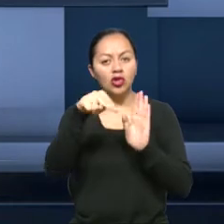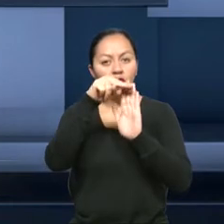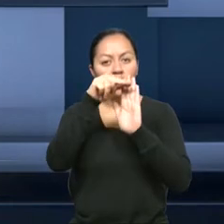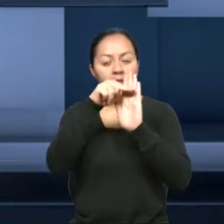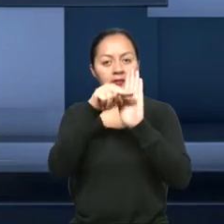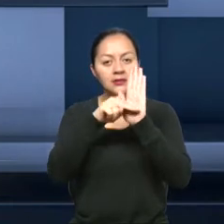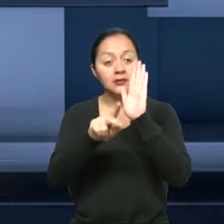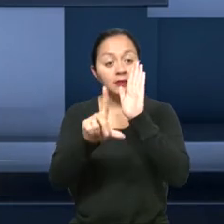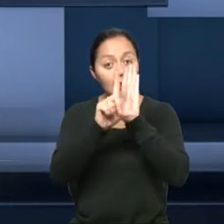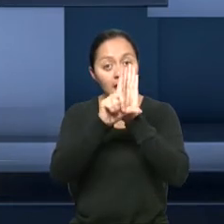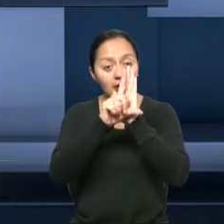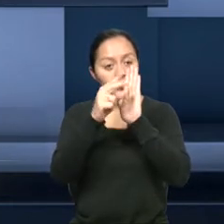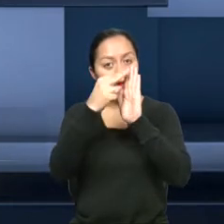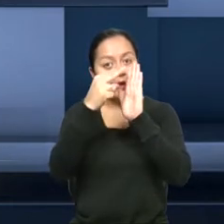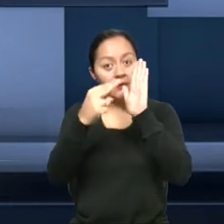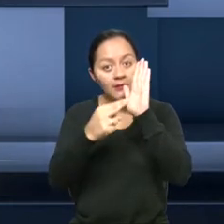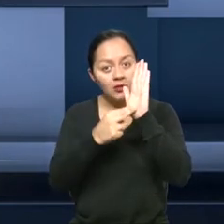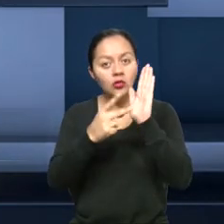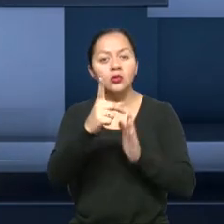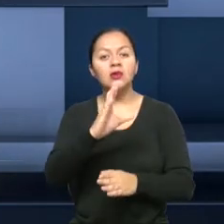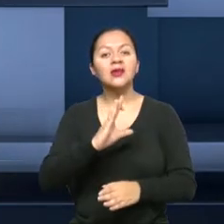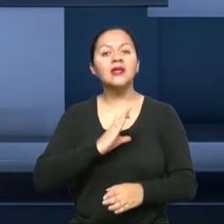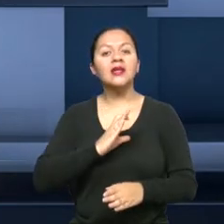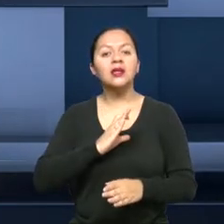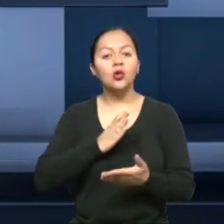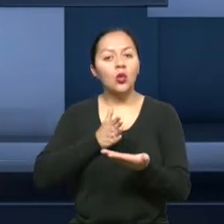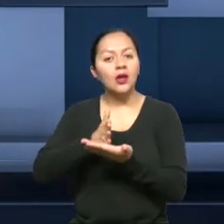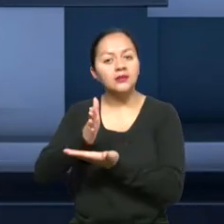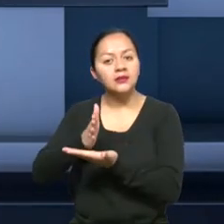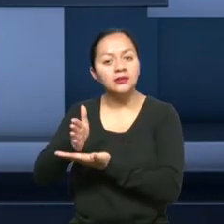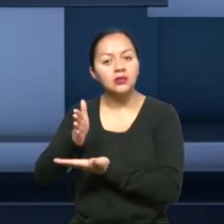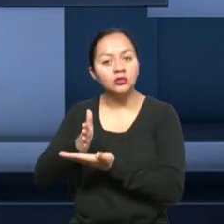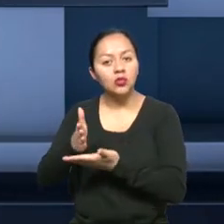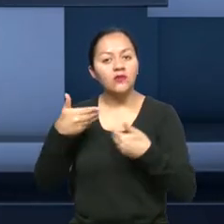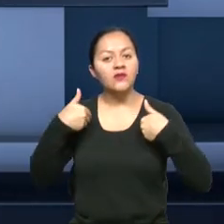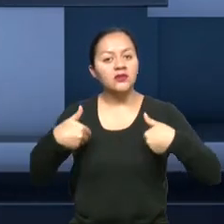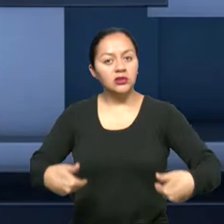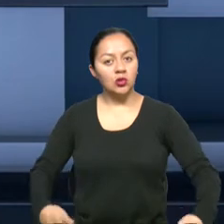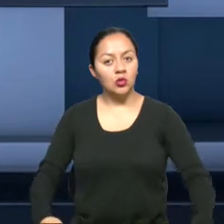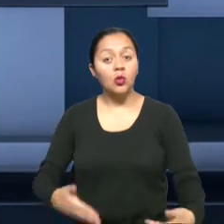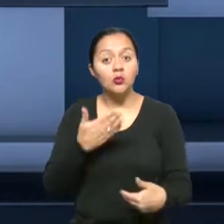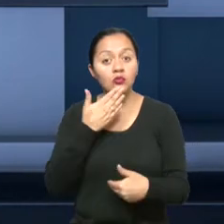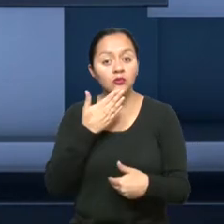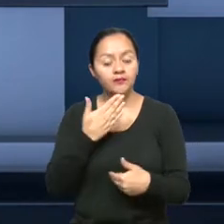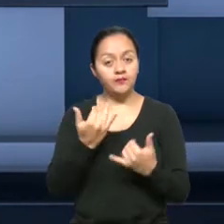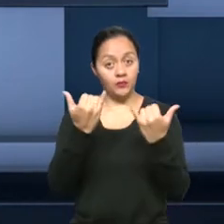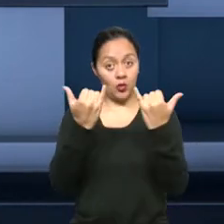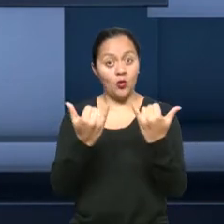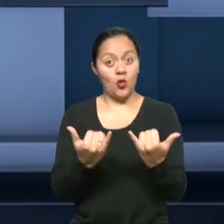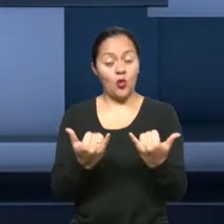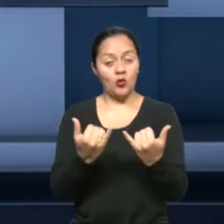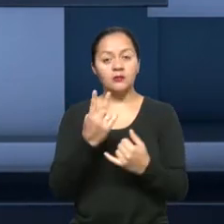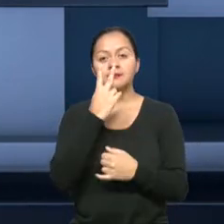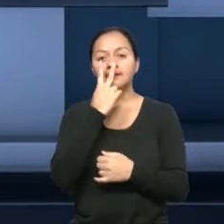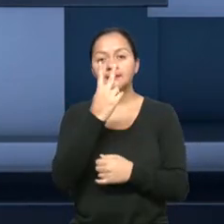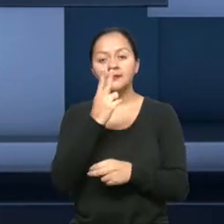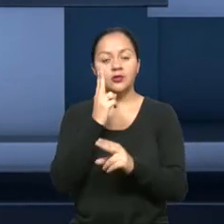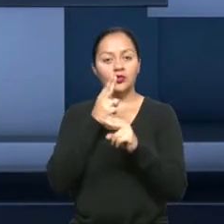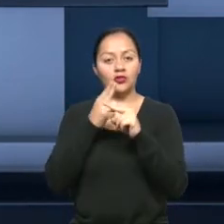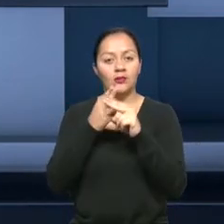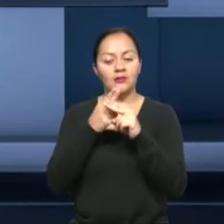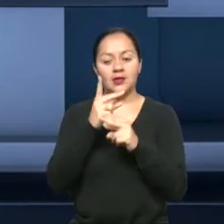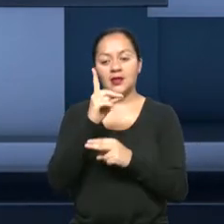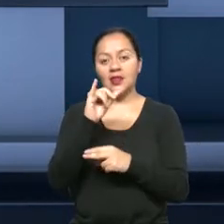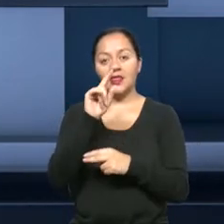esfuerzo para emitir la normativa técnica INEM de accesibilidad al medio físico. En la noche de hoy nos acompaña el ingeniero César Díaz,